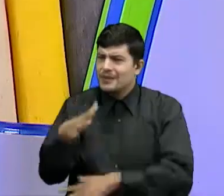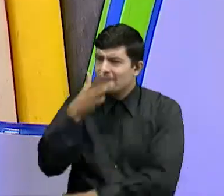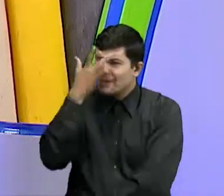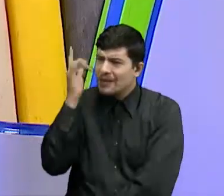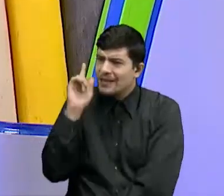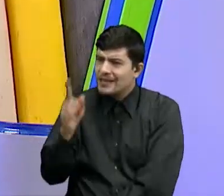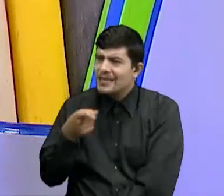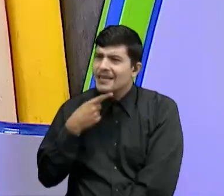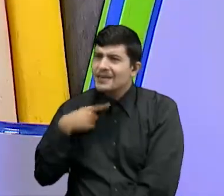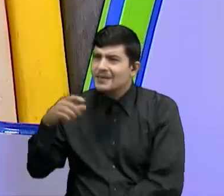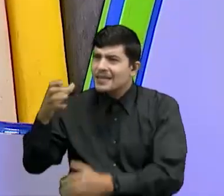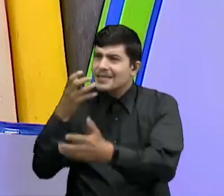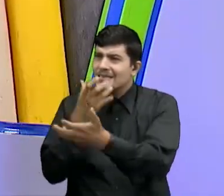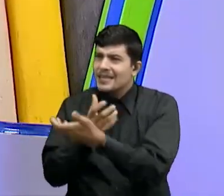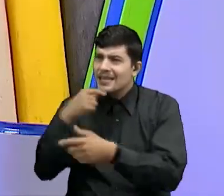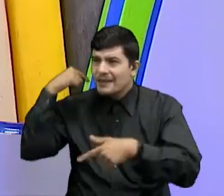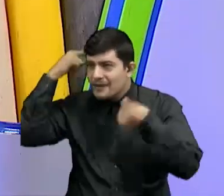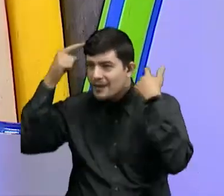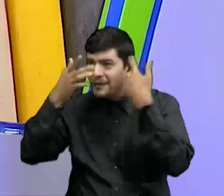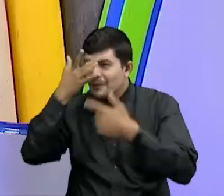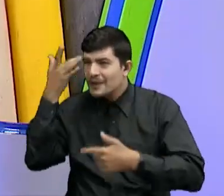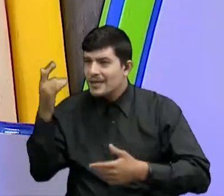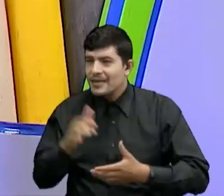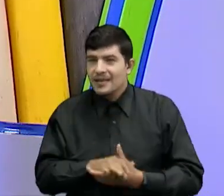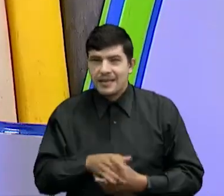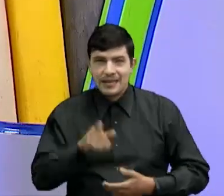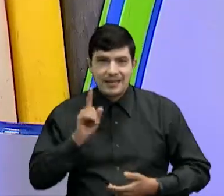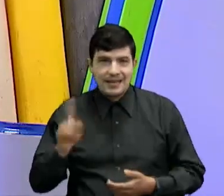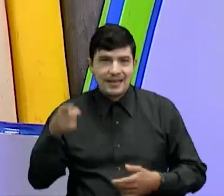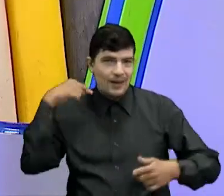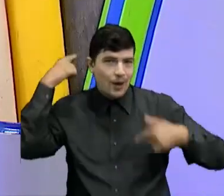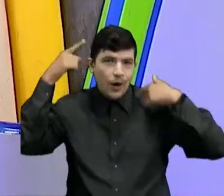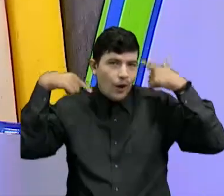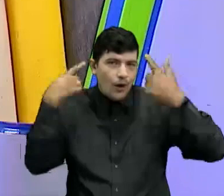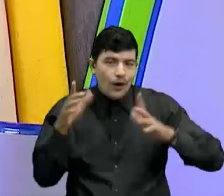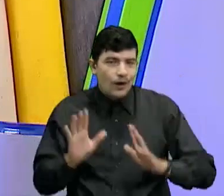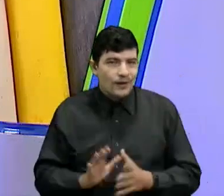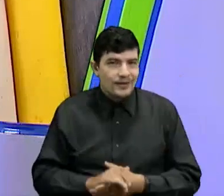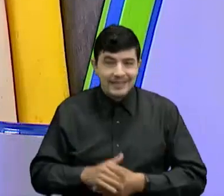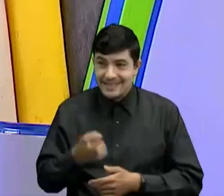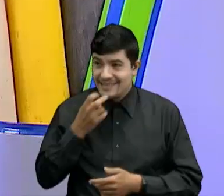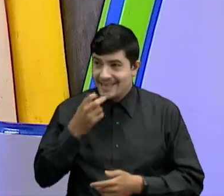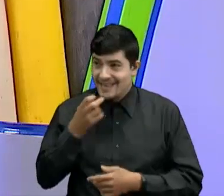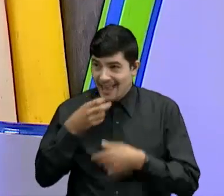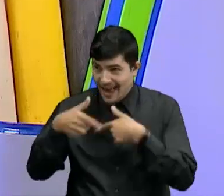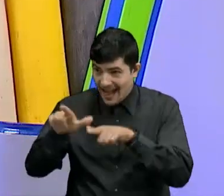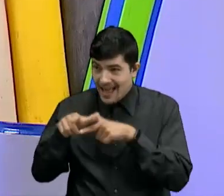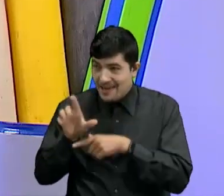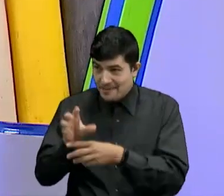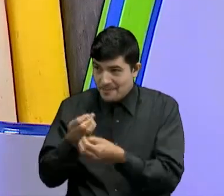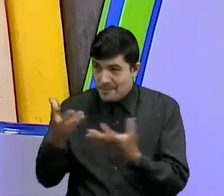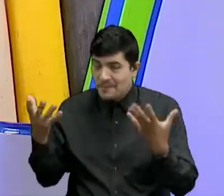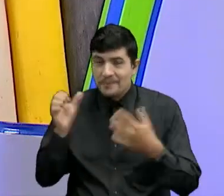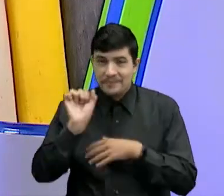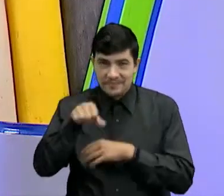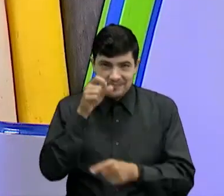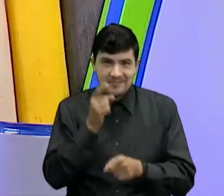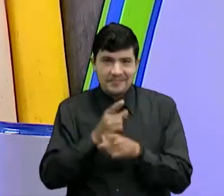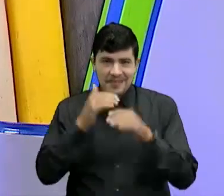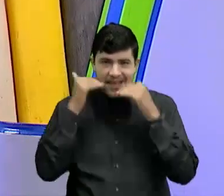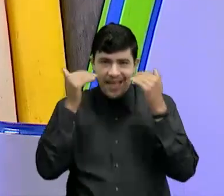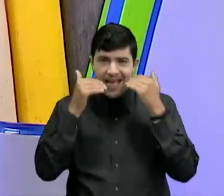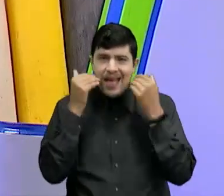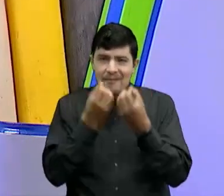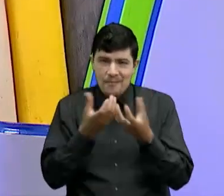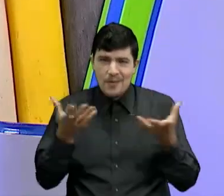gusta tanto El científico loco? Cuéntame Porque soy loquito ¿Te hace reír mucho? Sí señora Ah